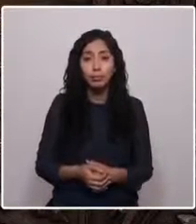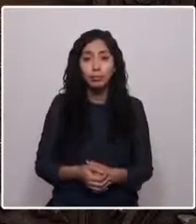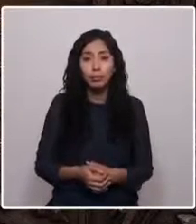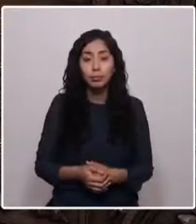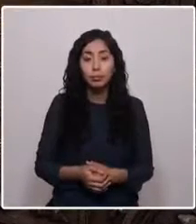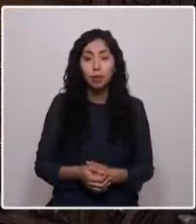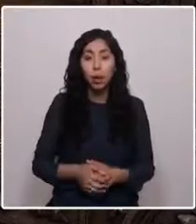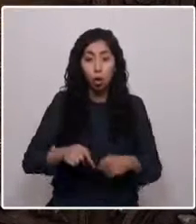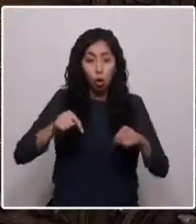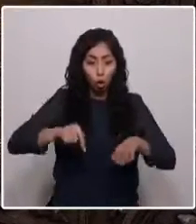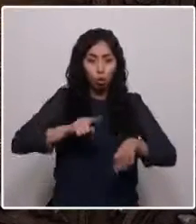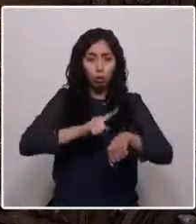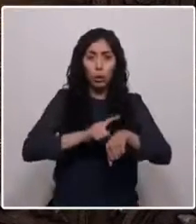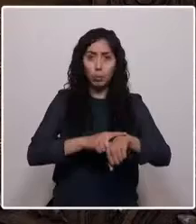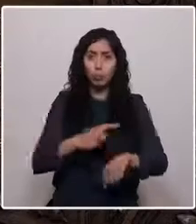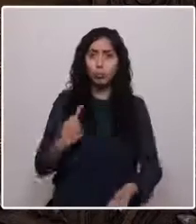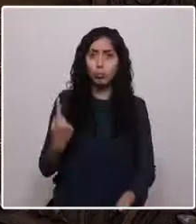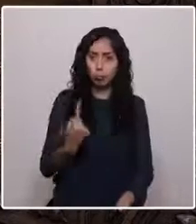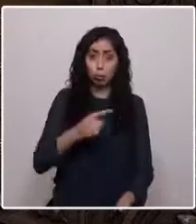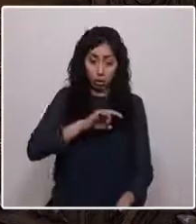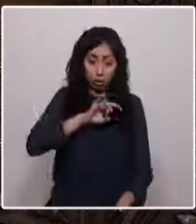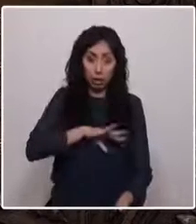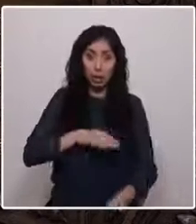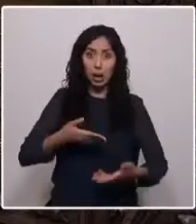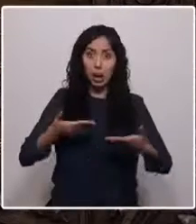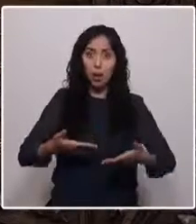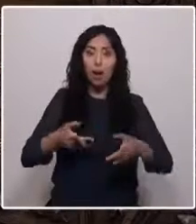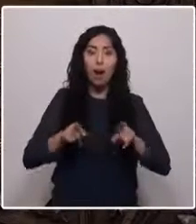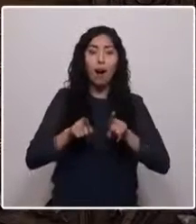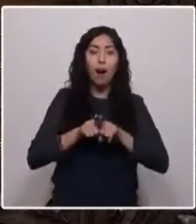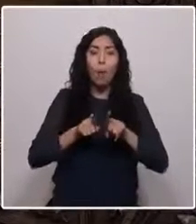Chile desde hoy tendrá una categoría de milenario.